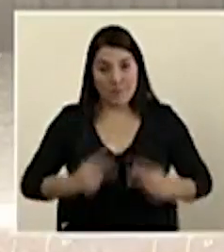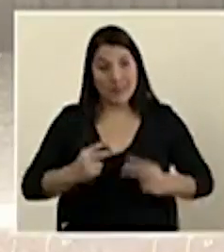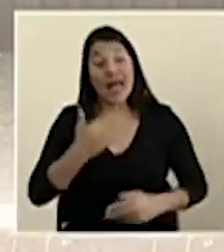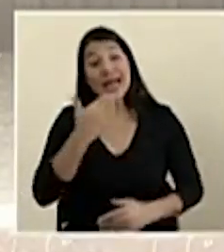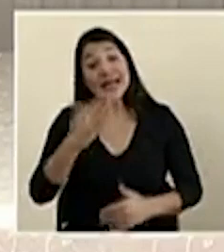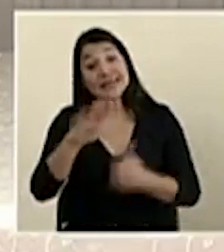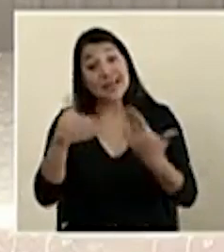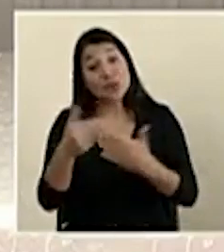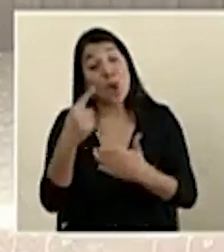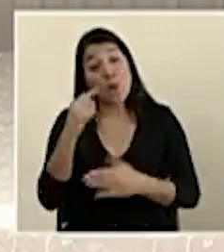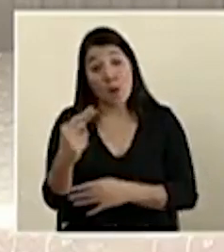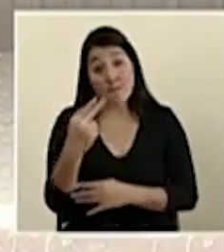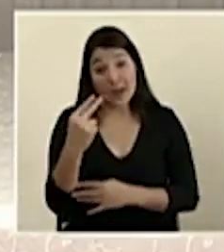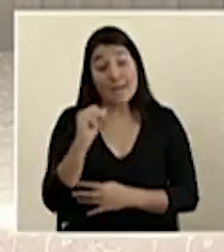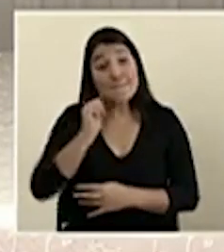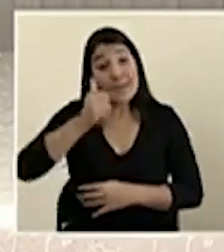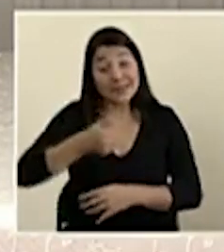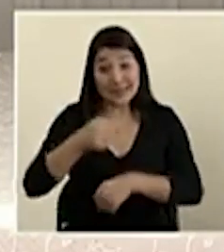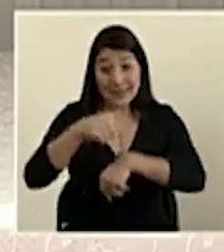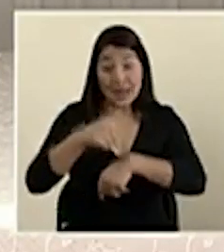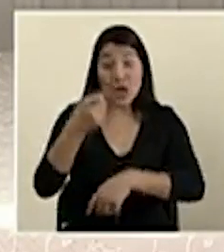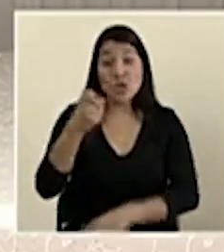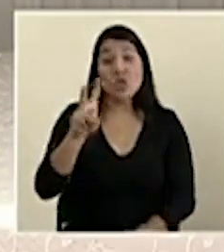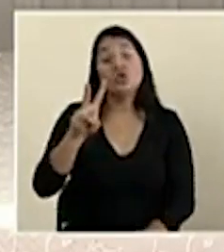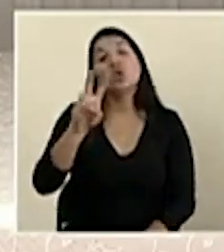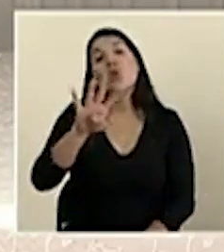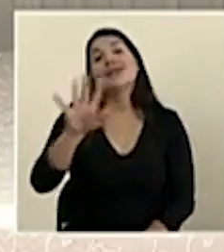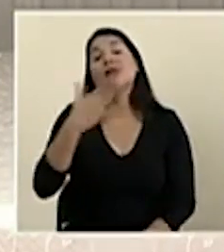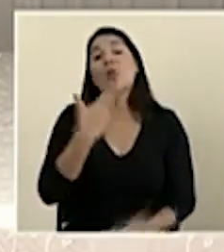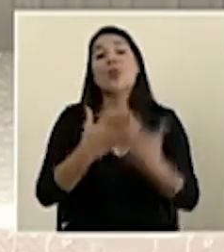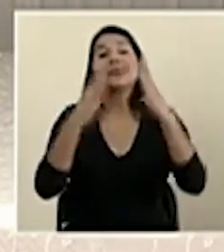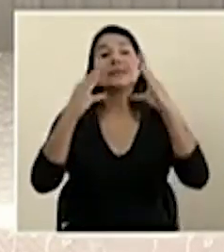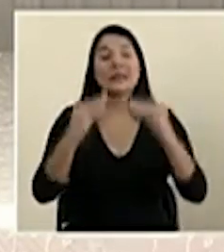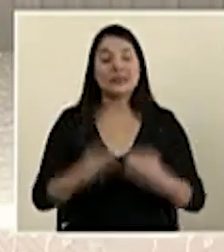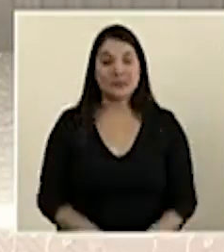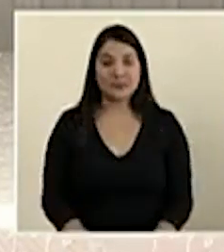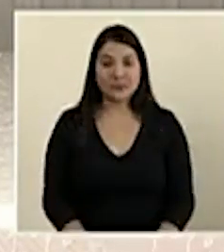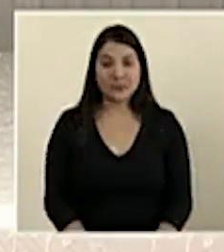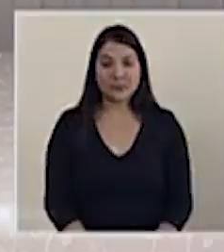Gracias a todos por la sintonía. Nos encontramos mañana a ser las 12 y 45. Buenas tardes.